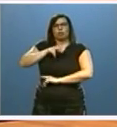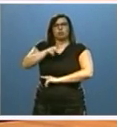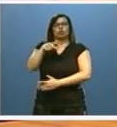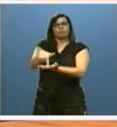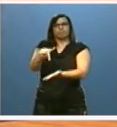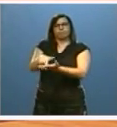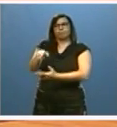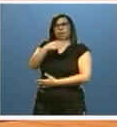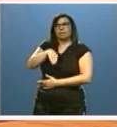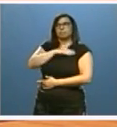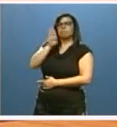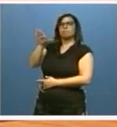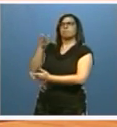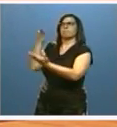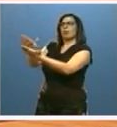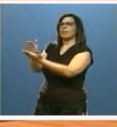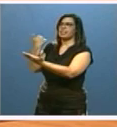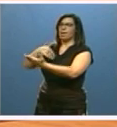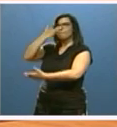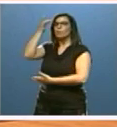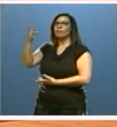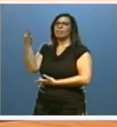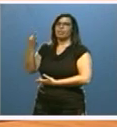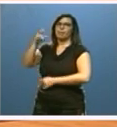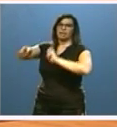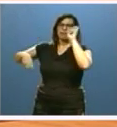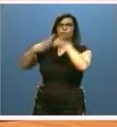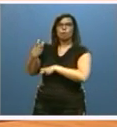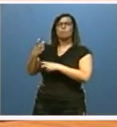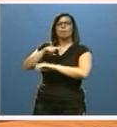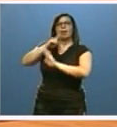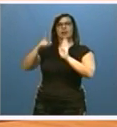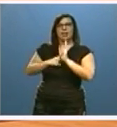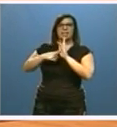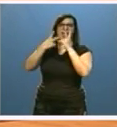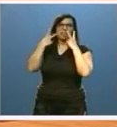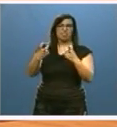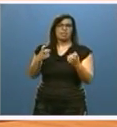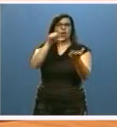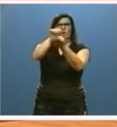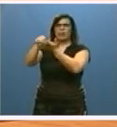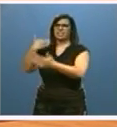ámbito nacional se acometa de una vez la reforma de la Ley de Haciendas Locales tantas veces prometida.